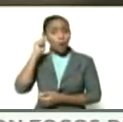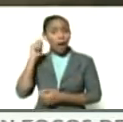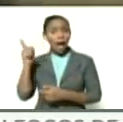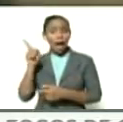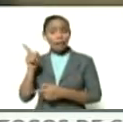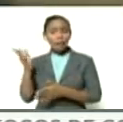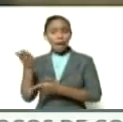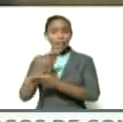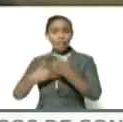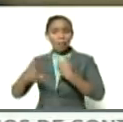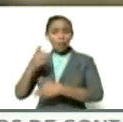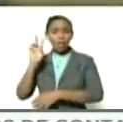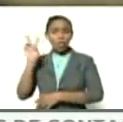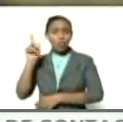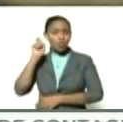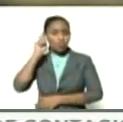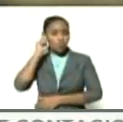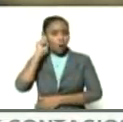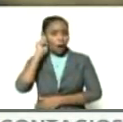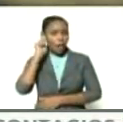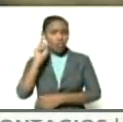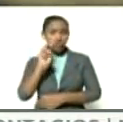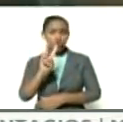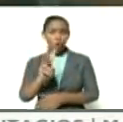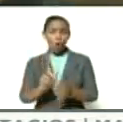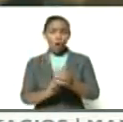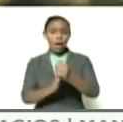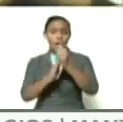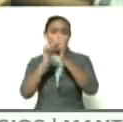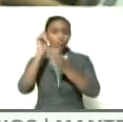estas dos muchachas dos lideresas